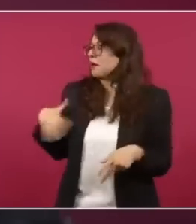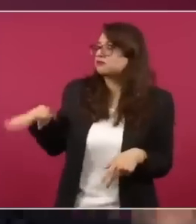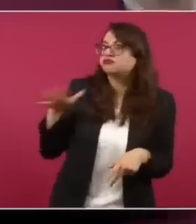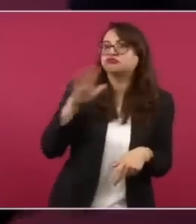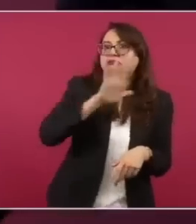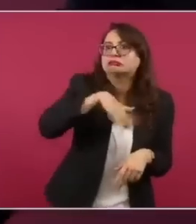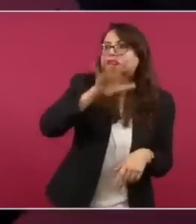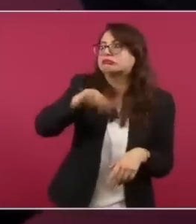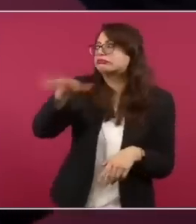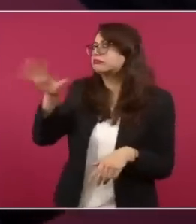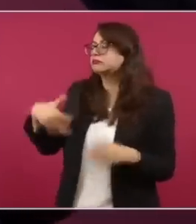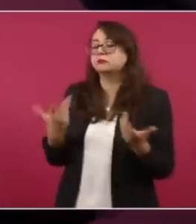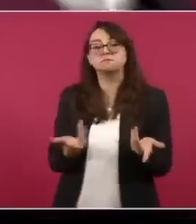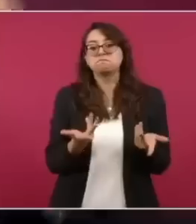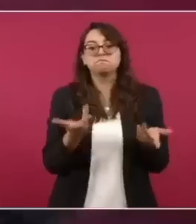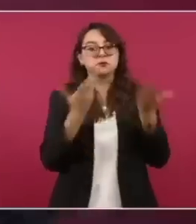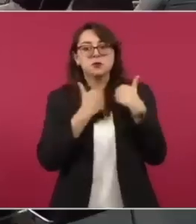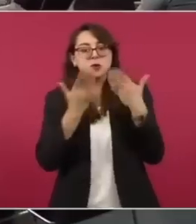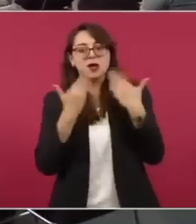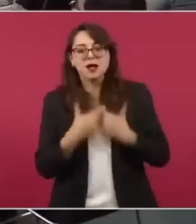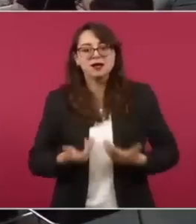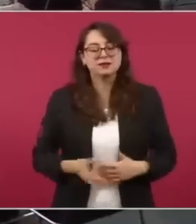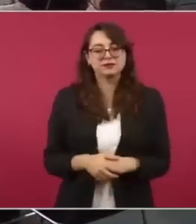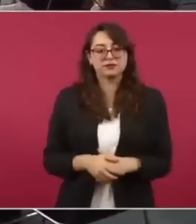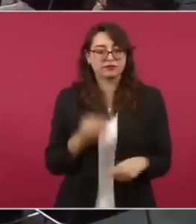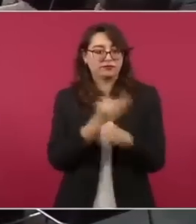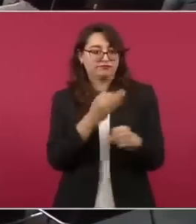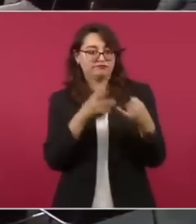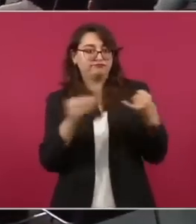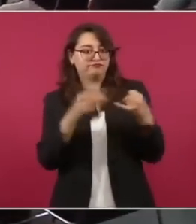Imagínense lo que está pasando en Florida.